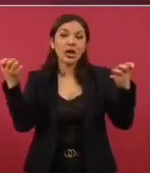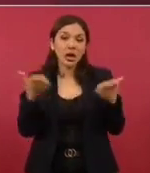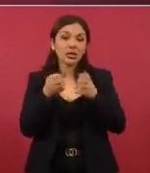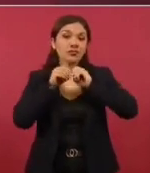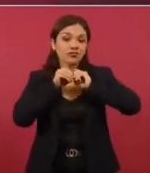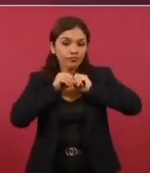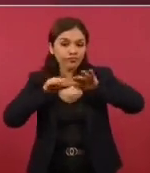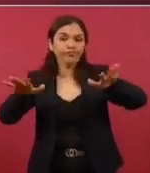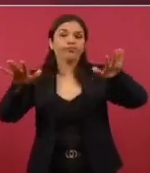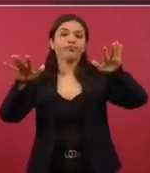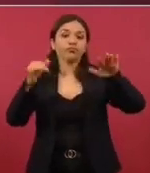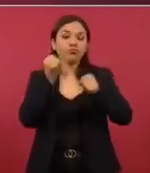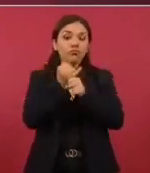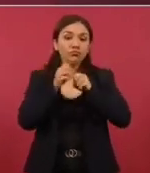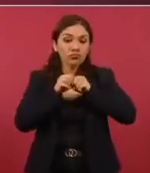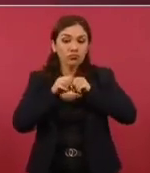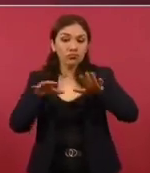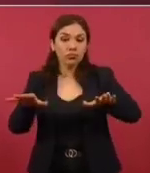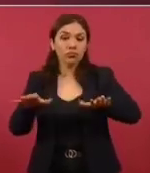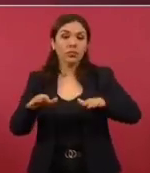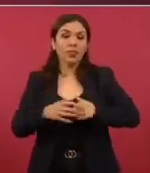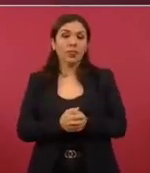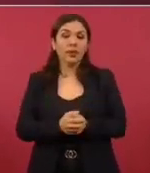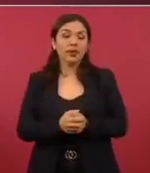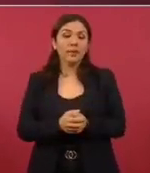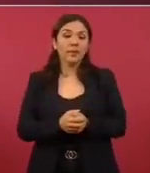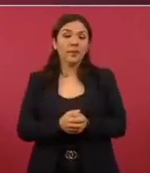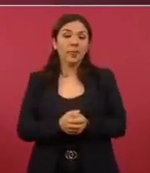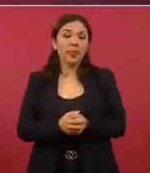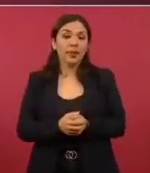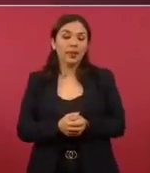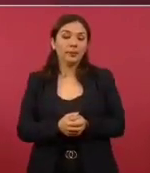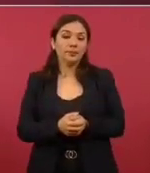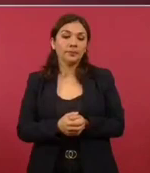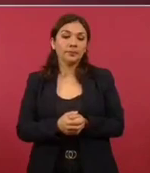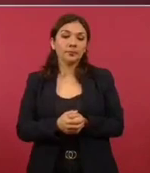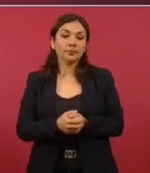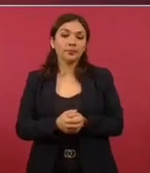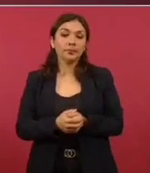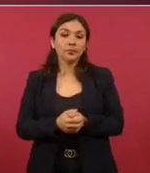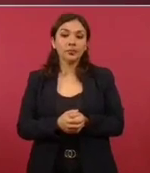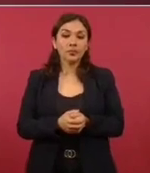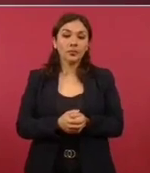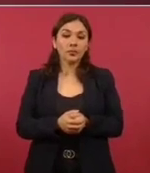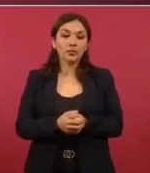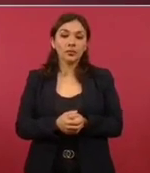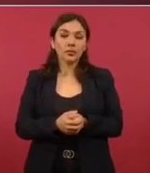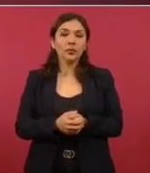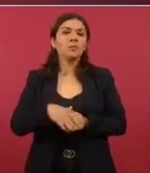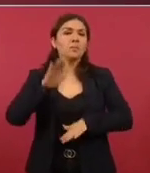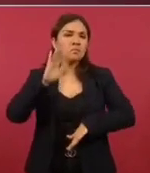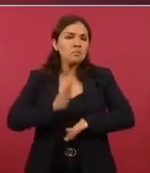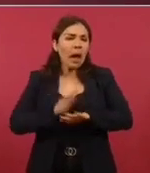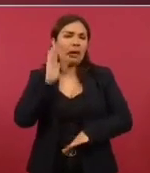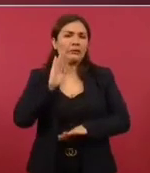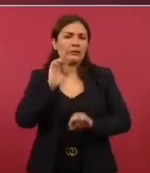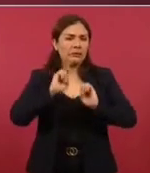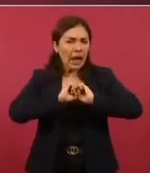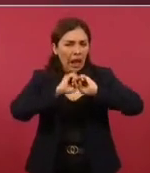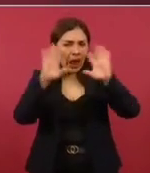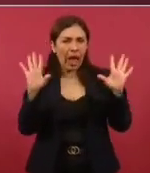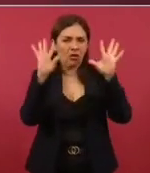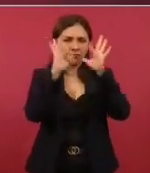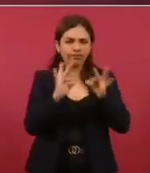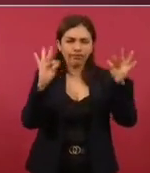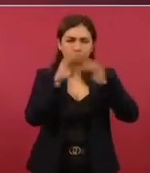este anuncio a detalle por